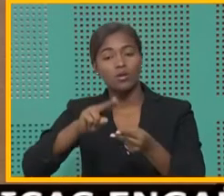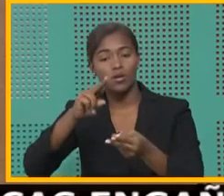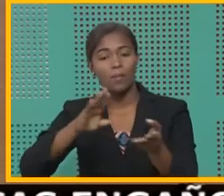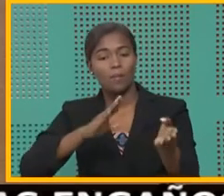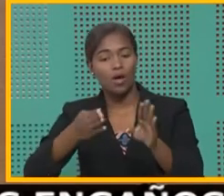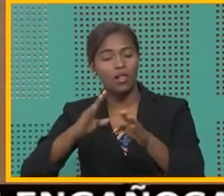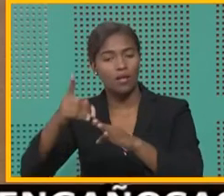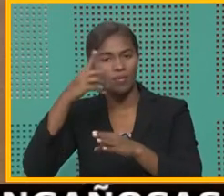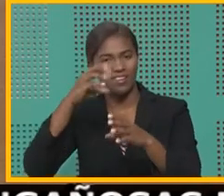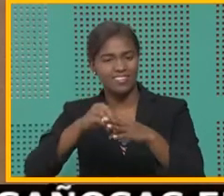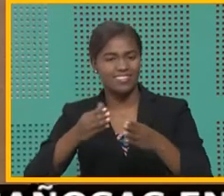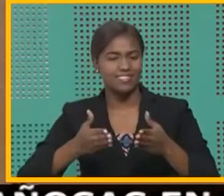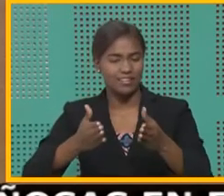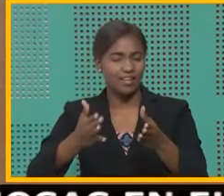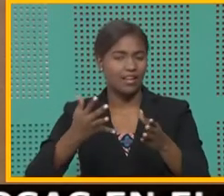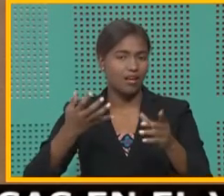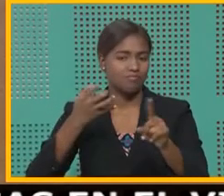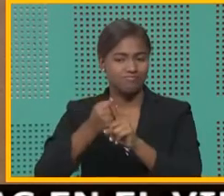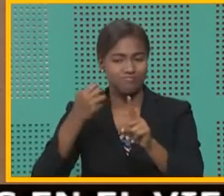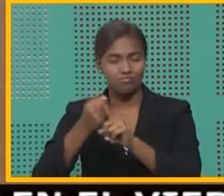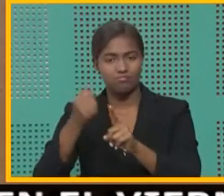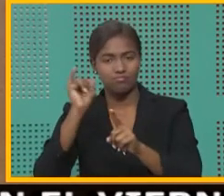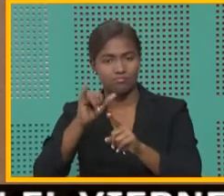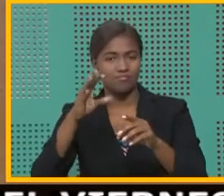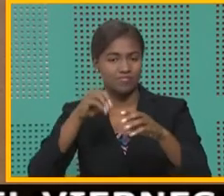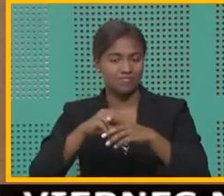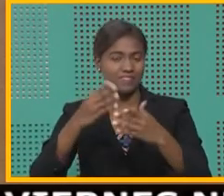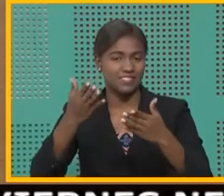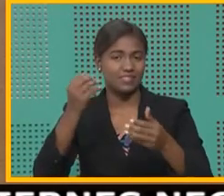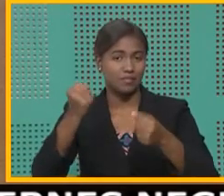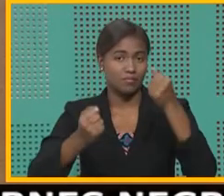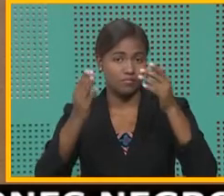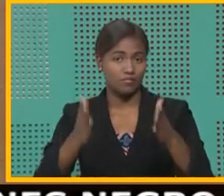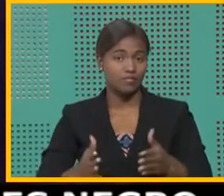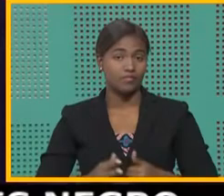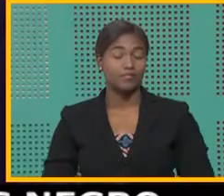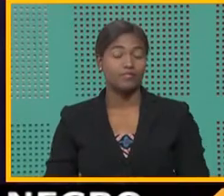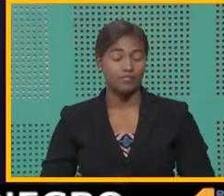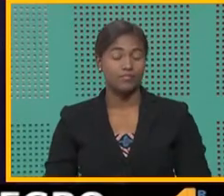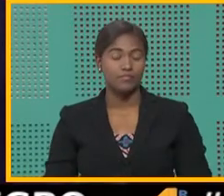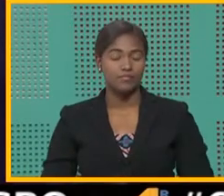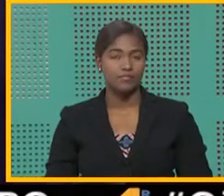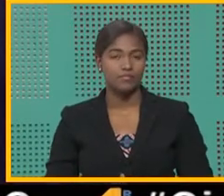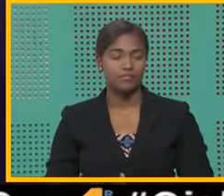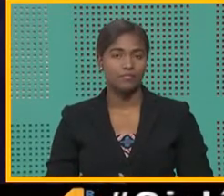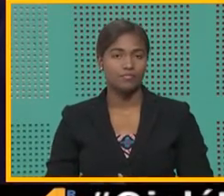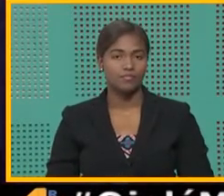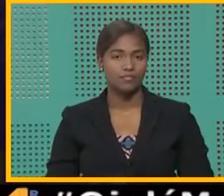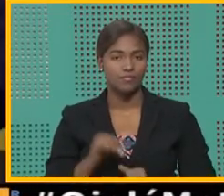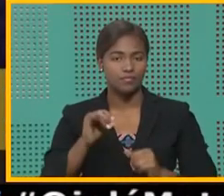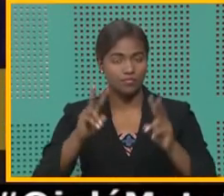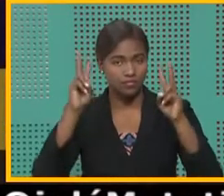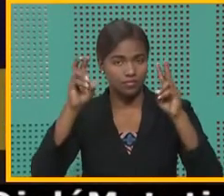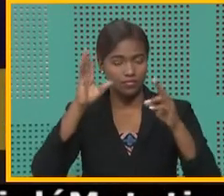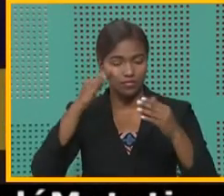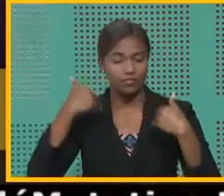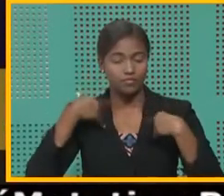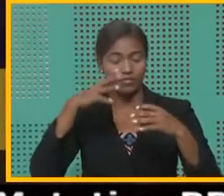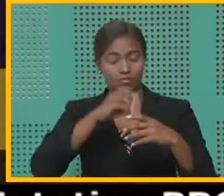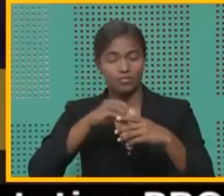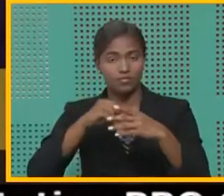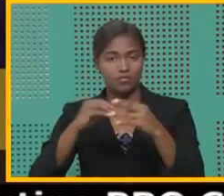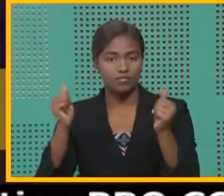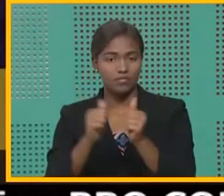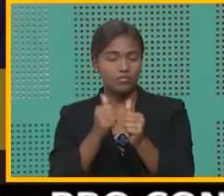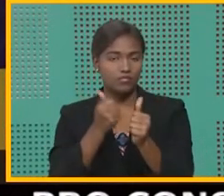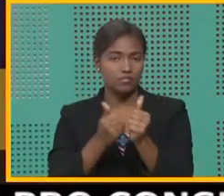por siniestros viales en los usuarios de esa tipología de vehículos. Este plan lo preparamos con la participación de todos